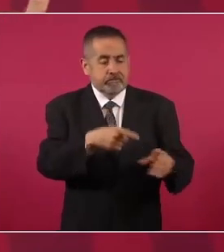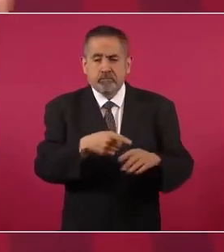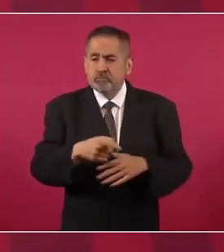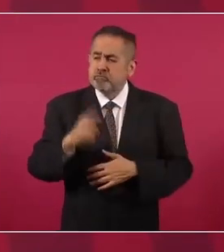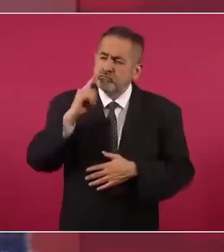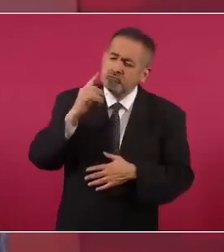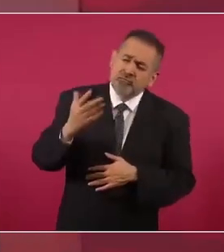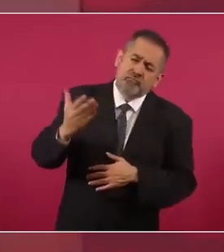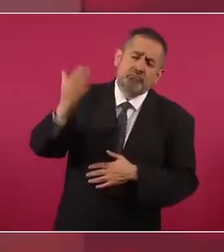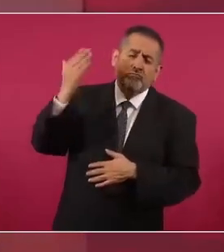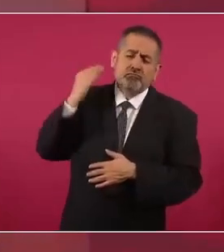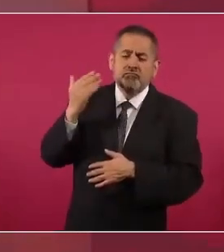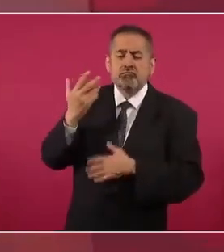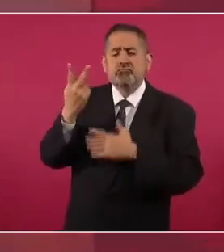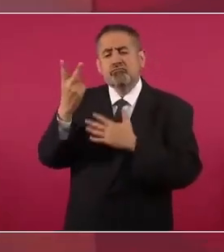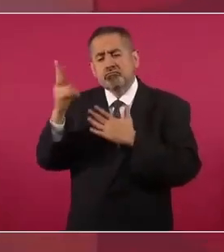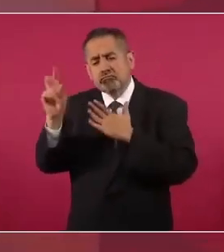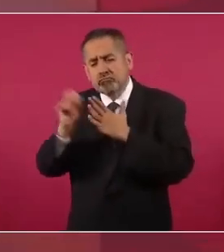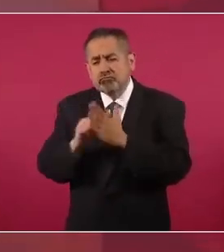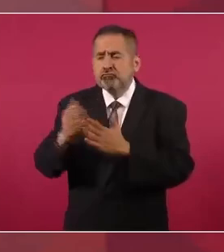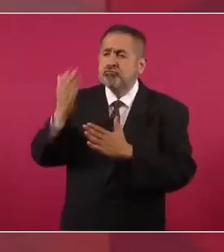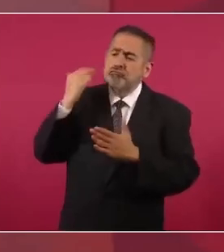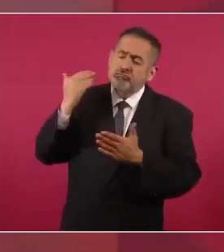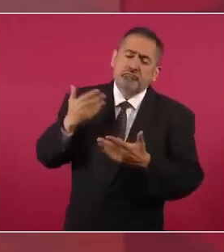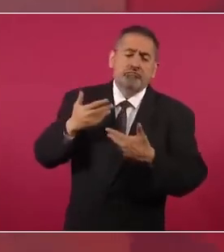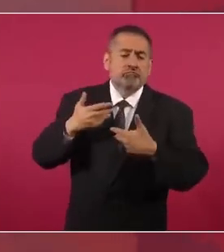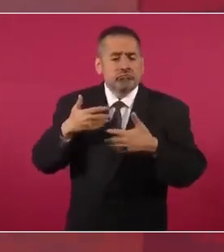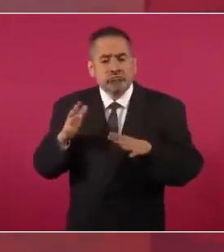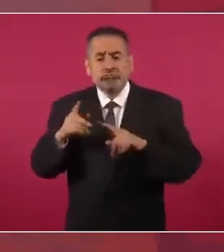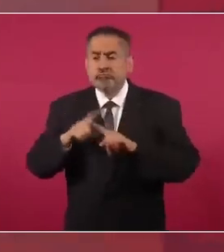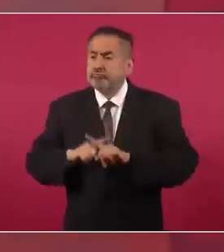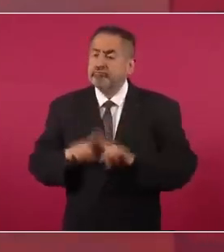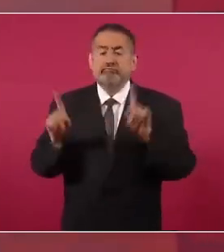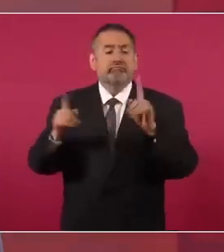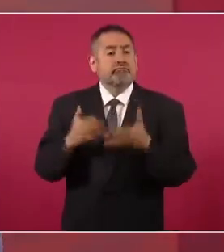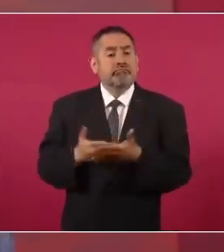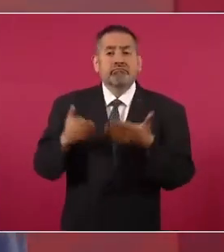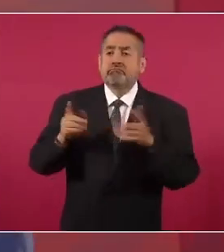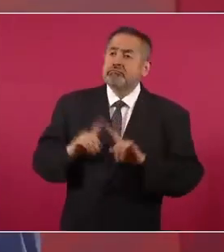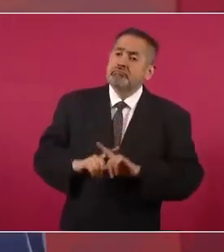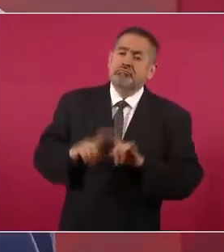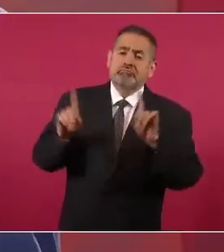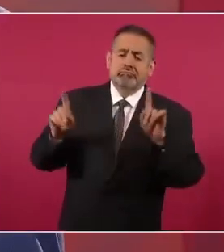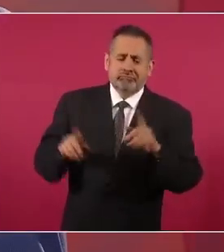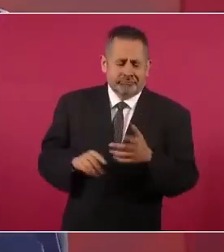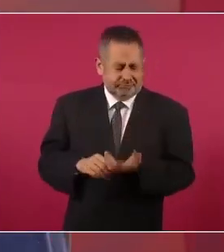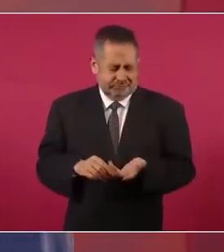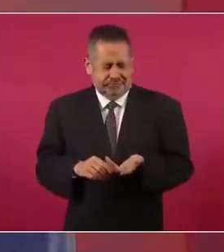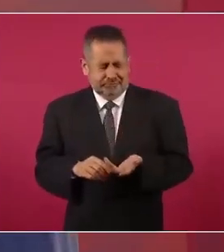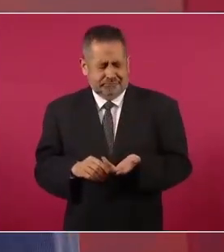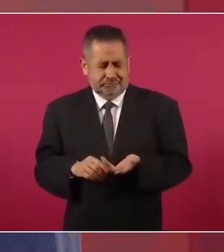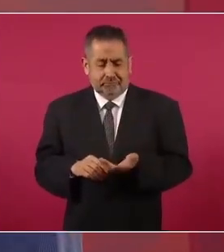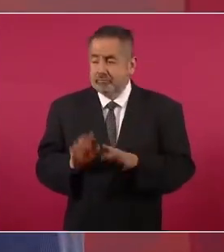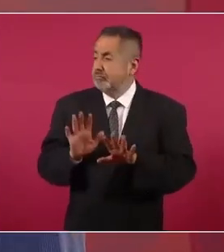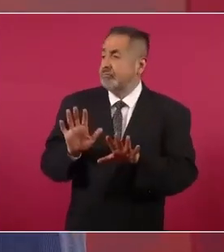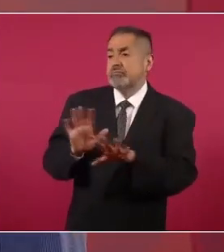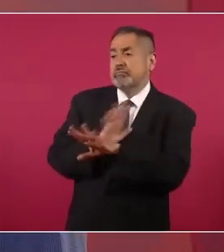meses, pero que ya las cosas desde luego han cambiado,